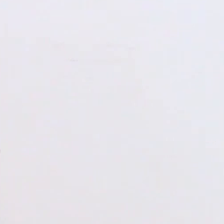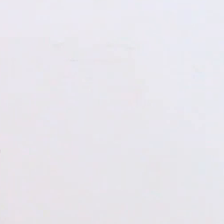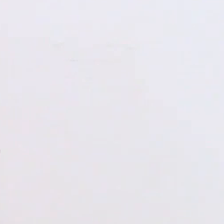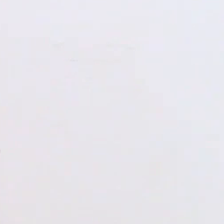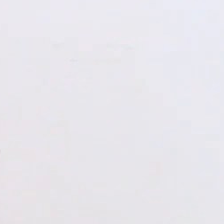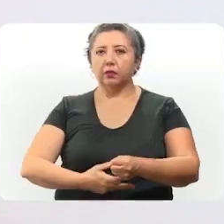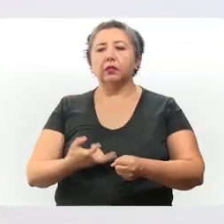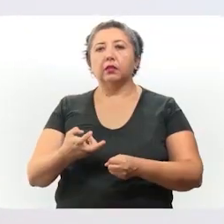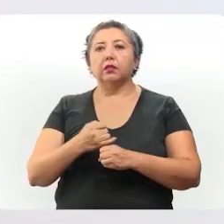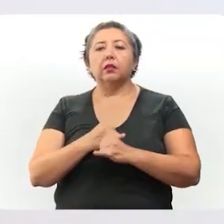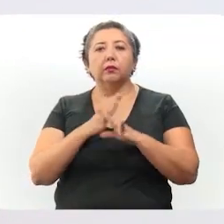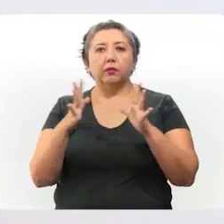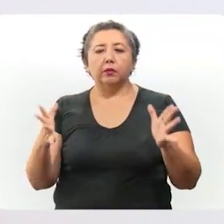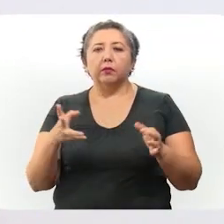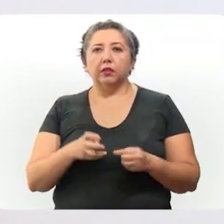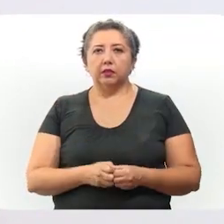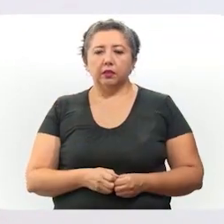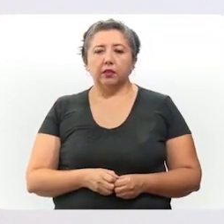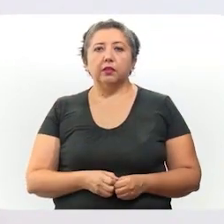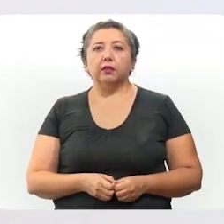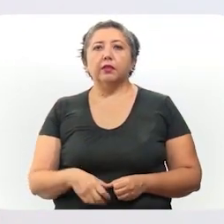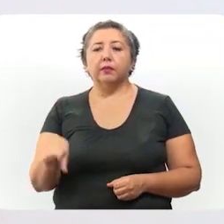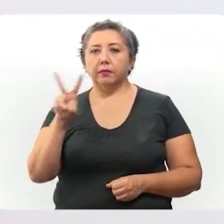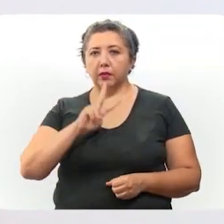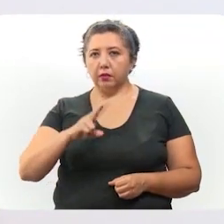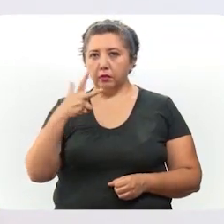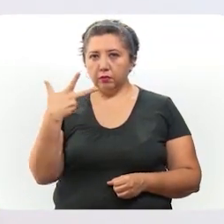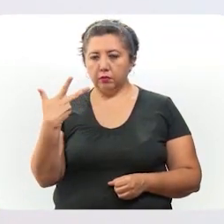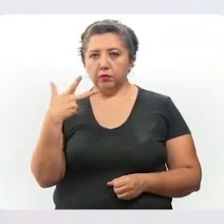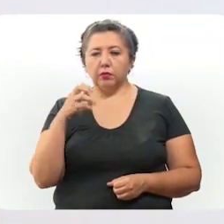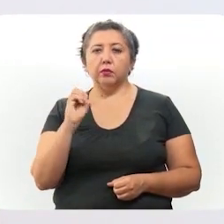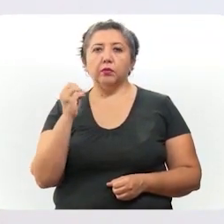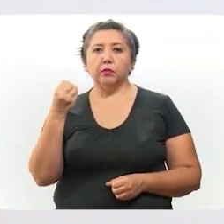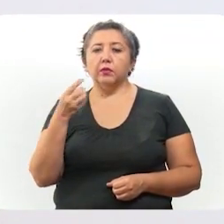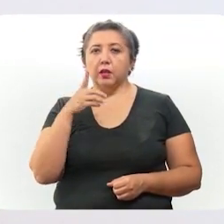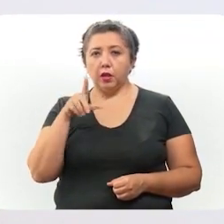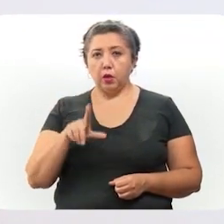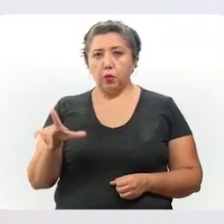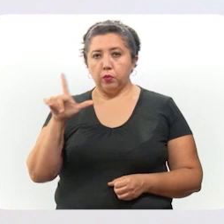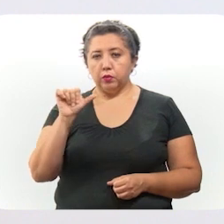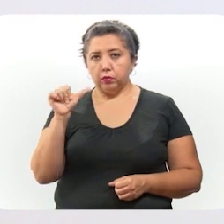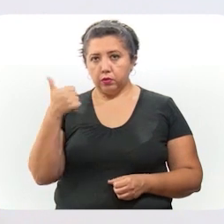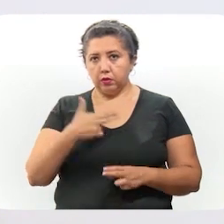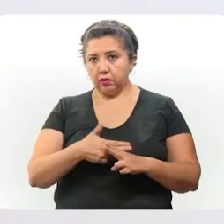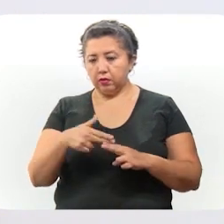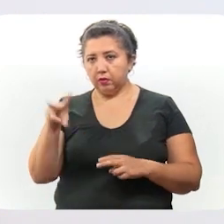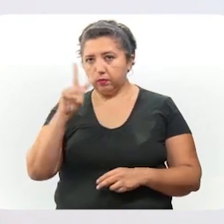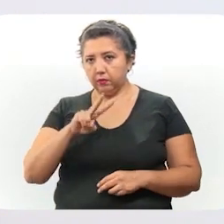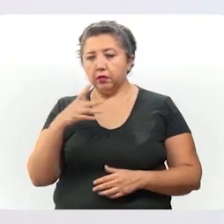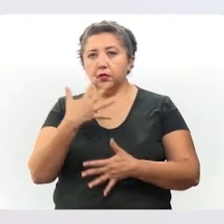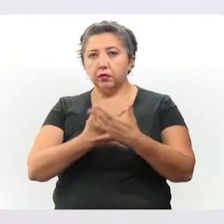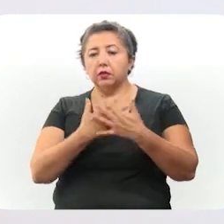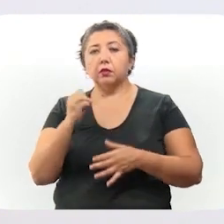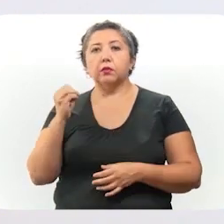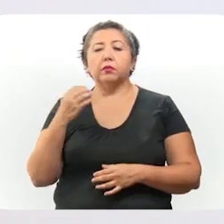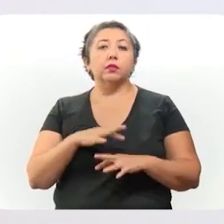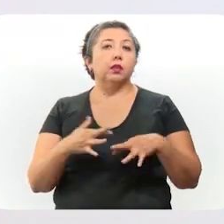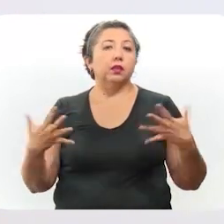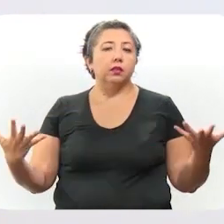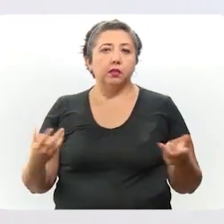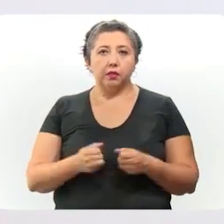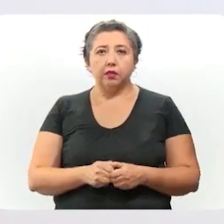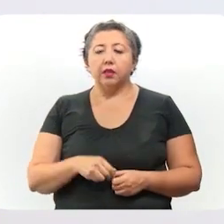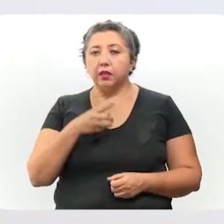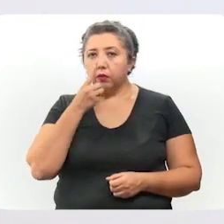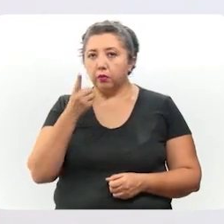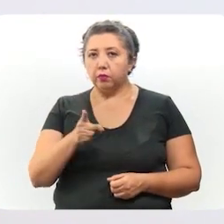Buenas tardes, este es el parte médico de este viernes 8 de octubre. A partir del lunes 11 y hasta el viernes 15 de octubre se llevará a cabo